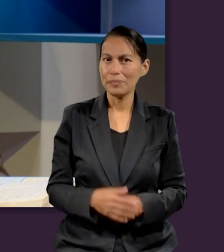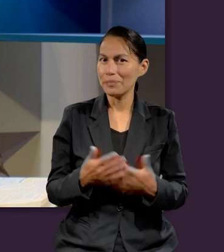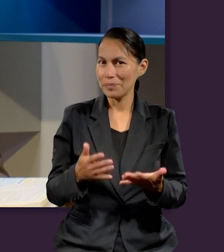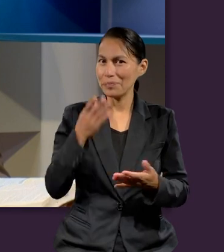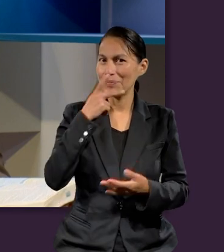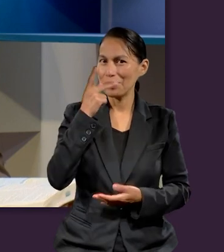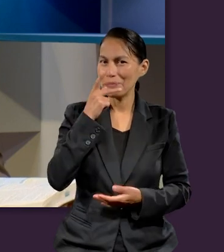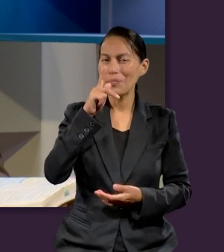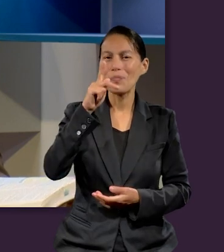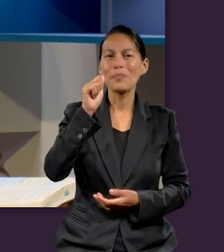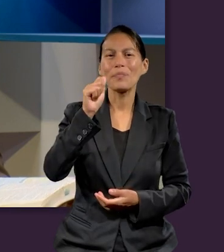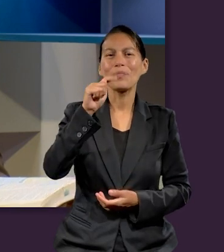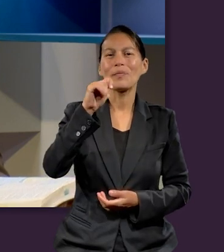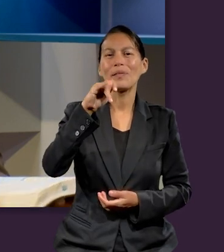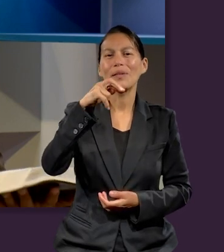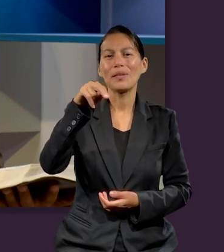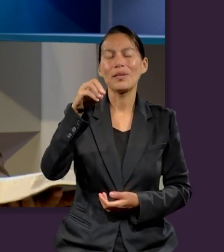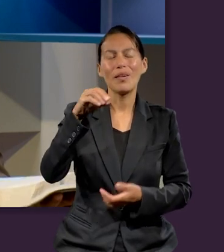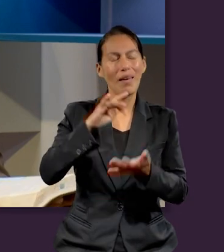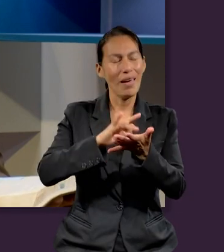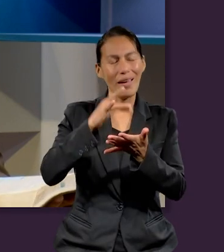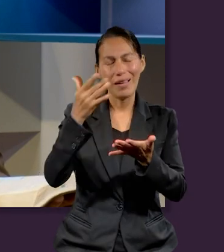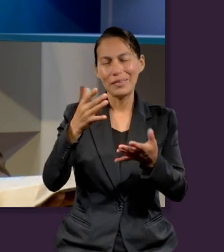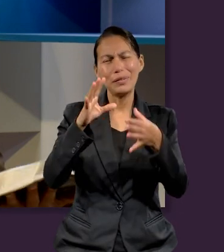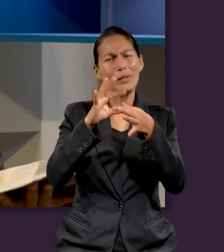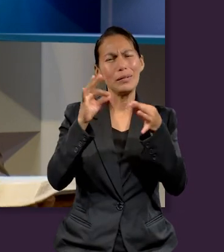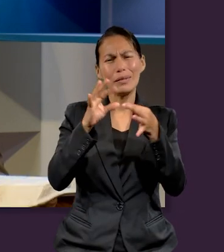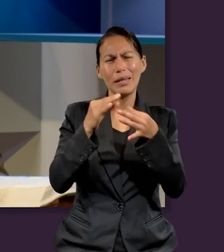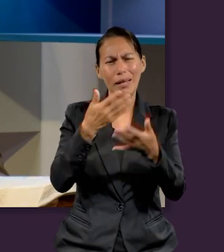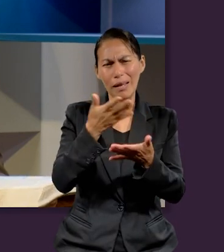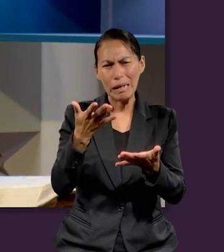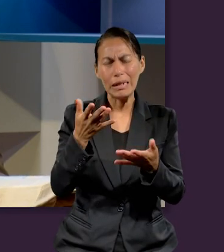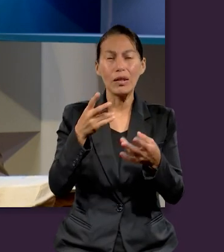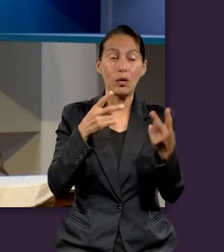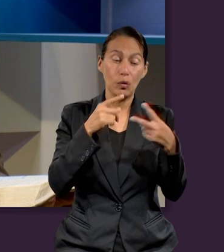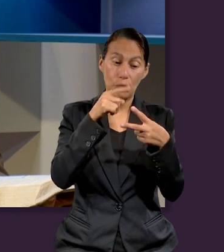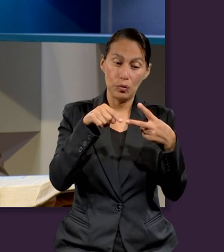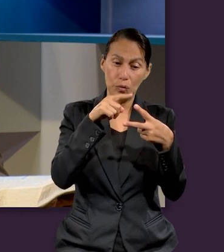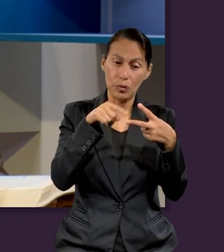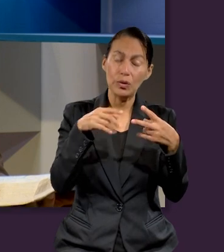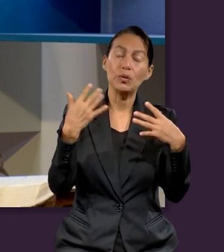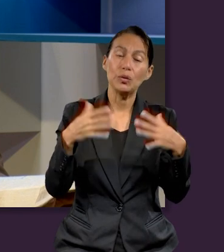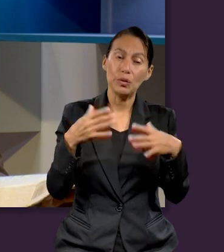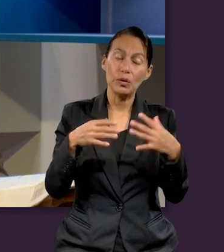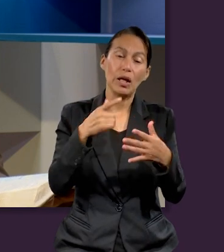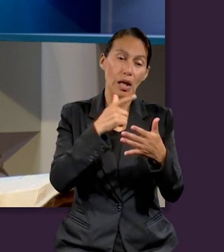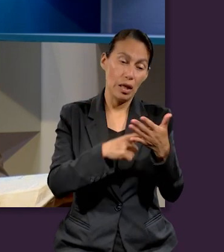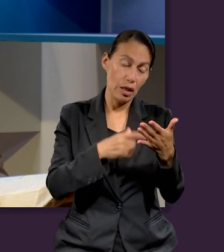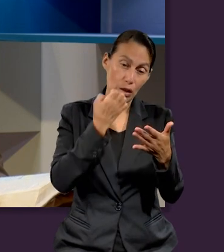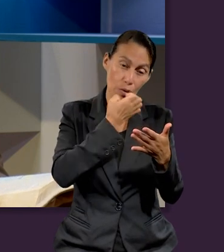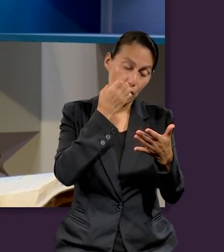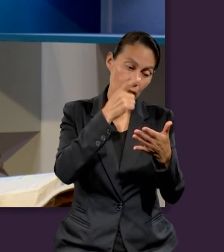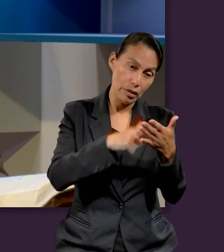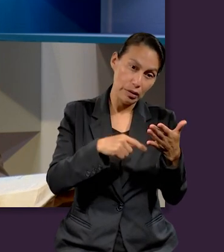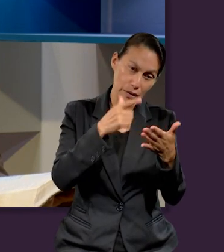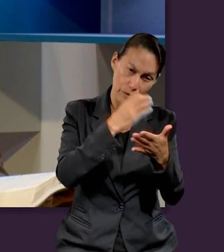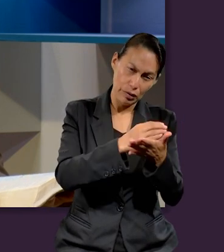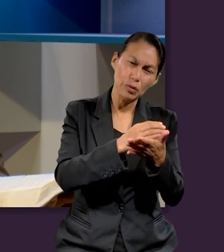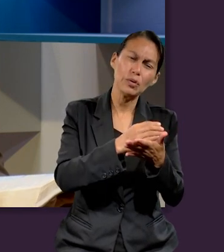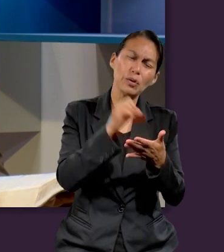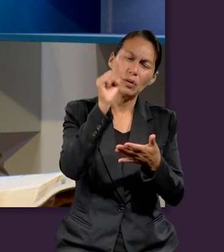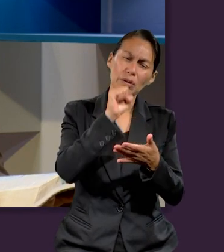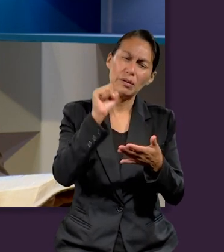Gracias, Pastor Patiño, por compartirnos y explicarnos esos dos términos que vienen en la Escuela Sabática.